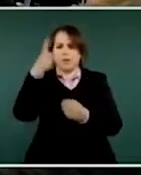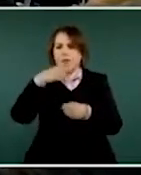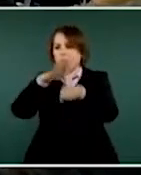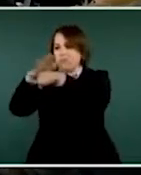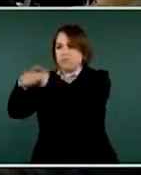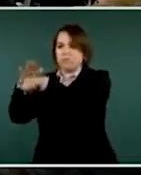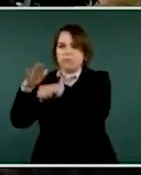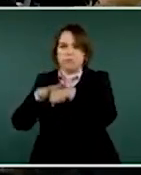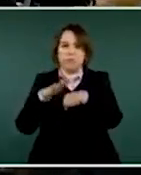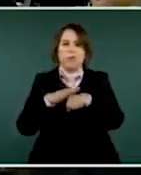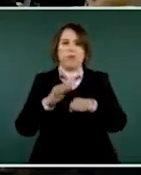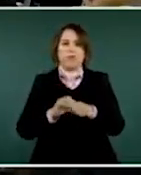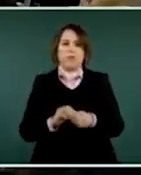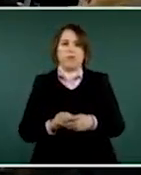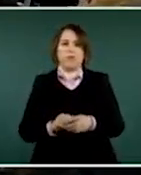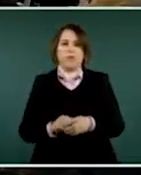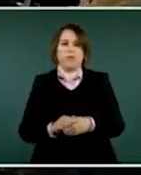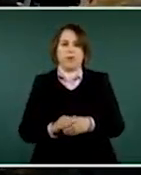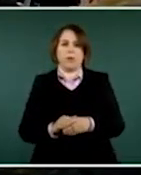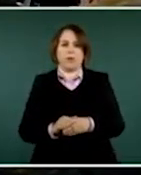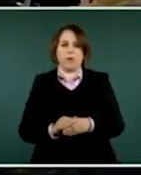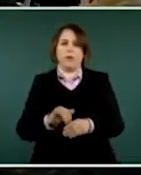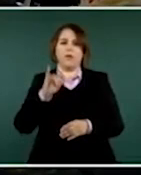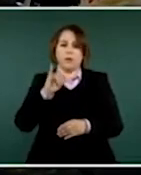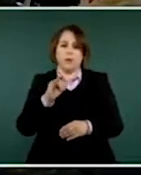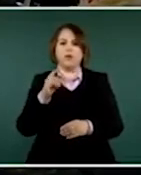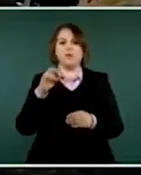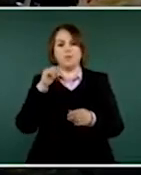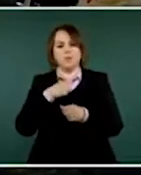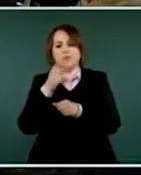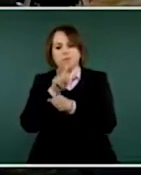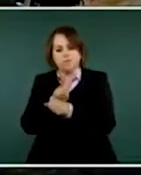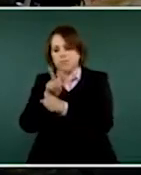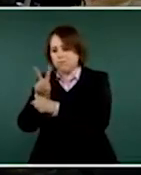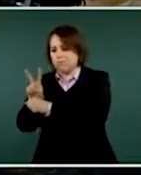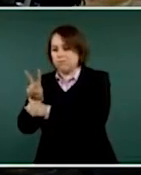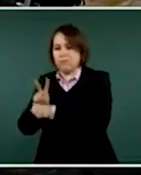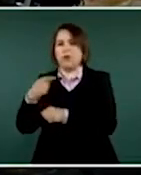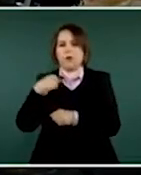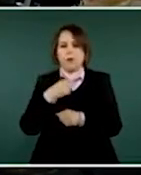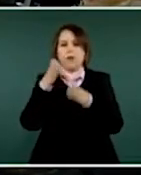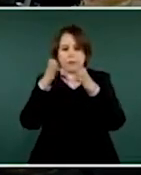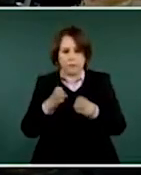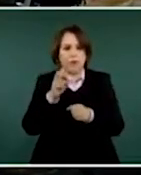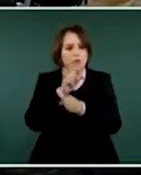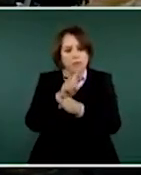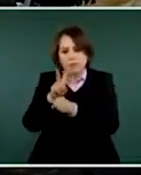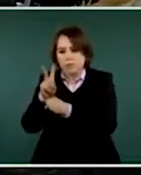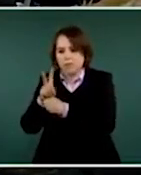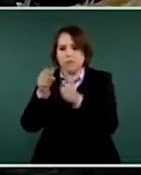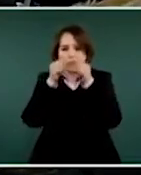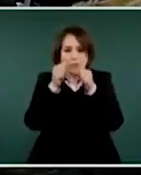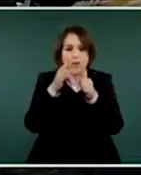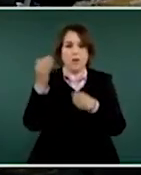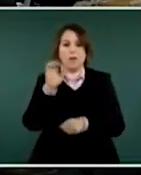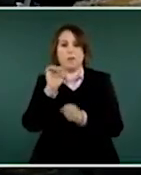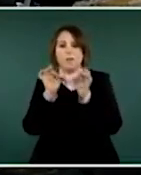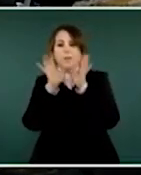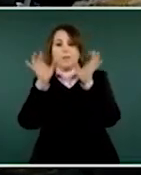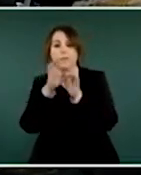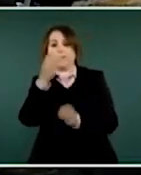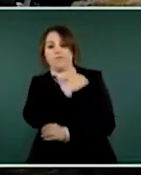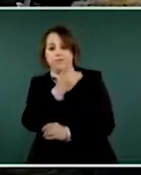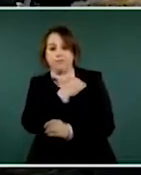normal, pero sí en observación, sí estamos pendientes, sí la